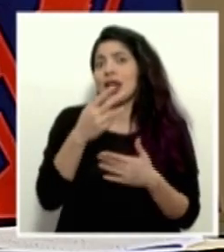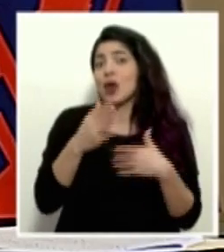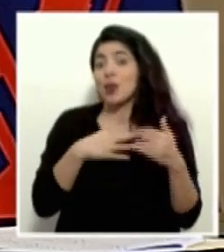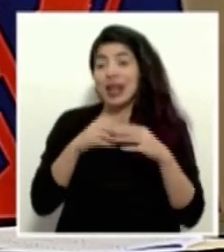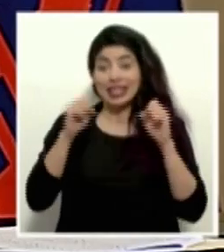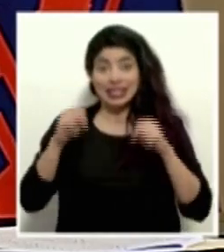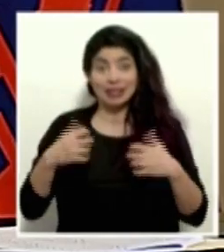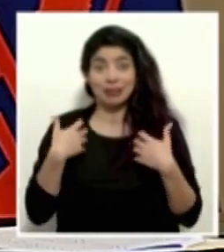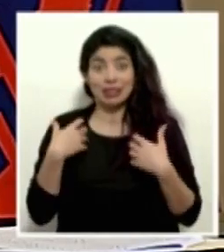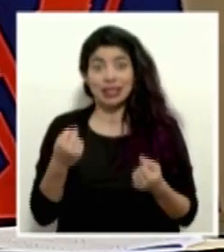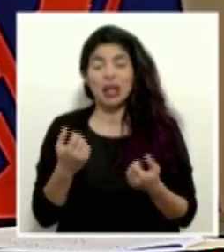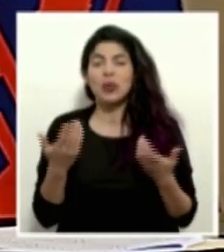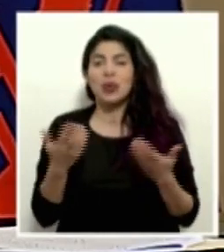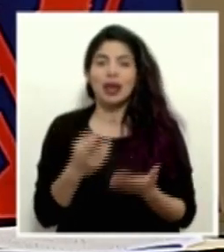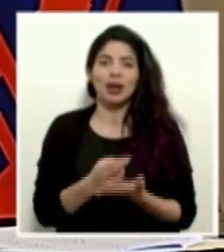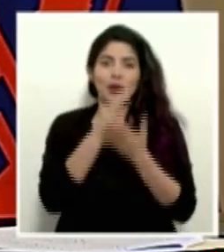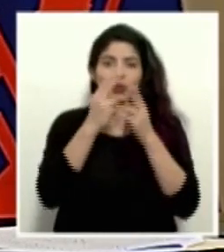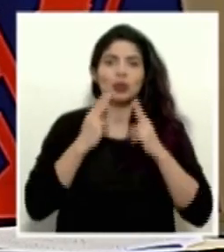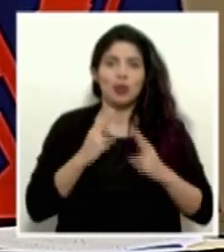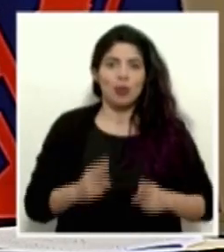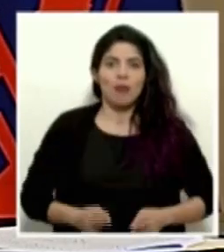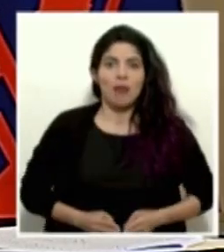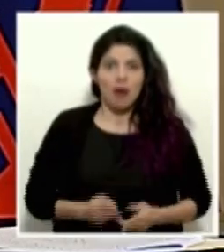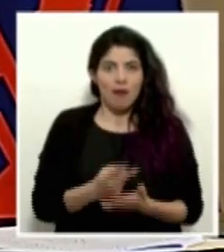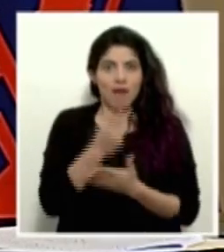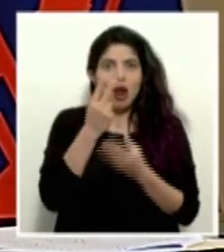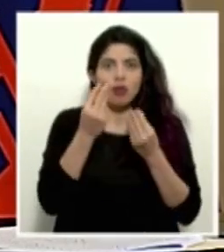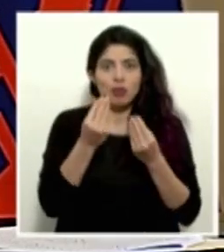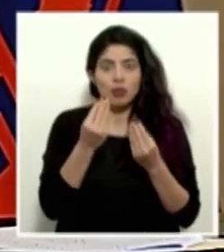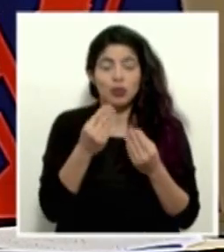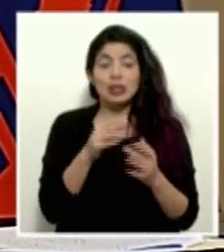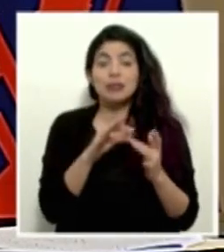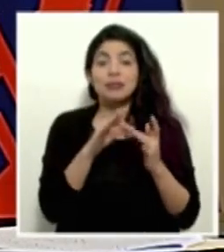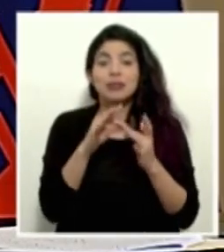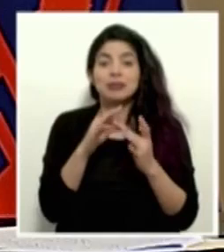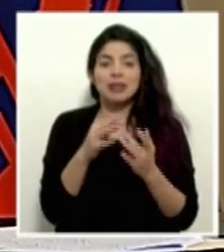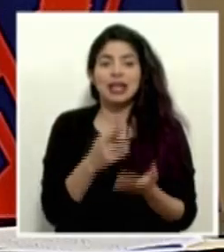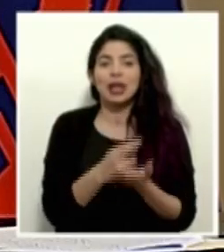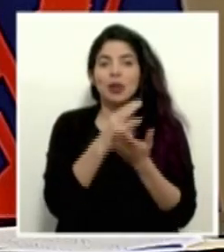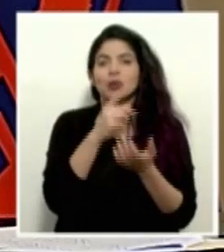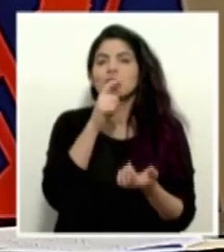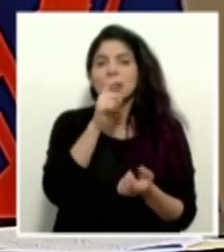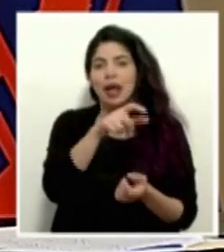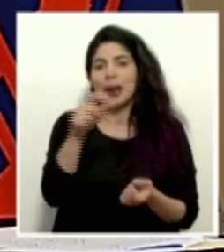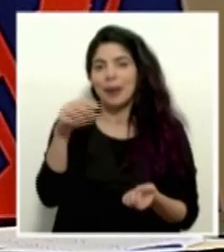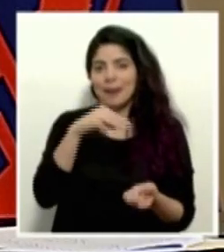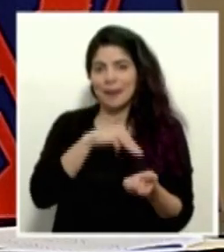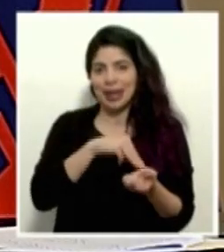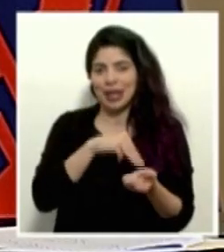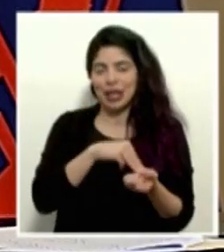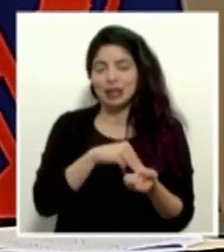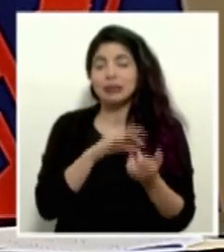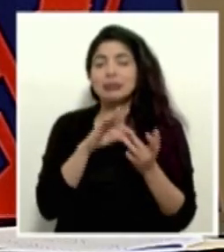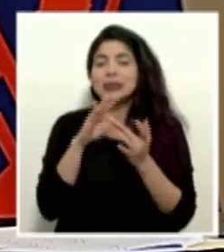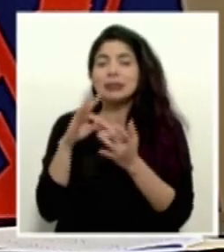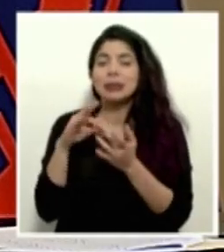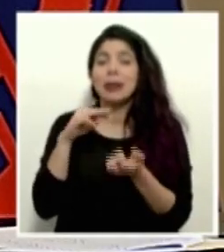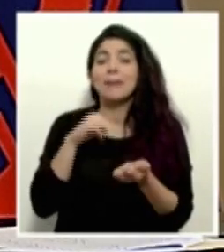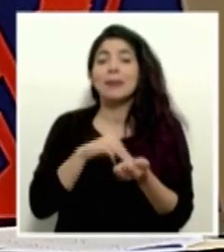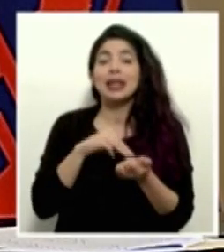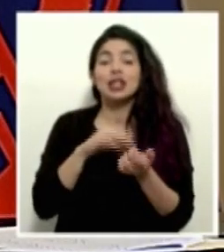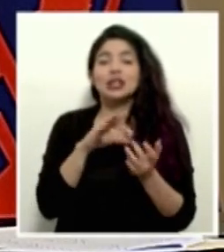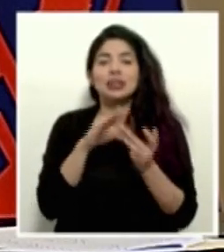sistema de salud, que es el recurso humano y en este caso el recurso de los médicos, especialmente los médicos